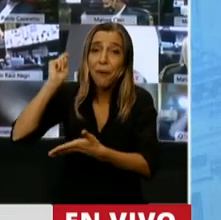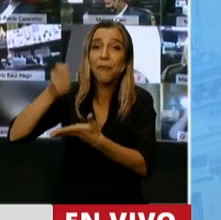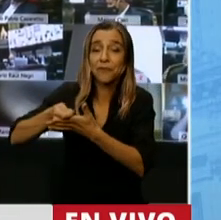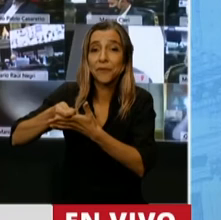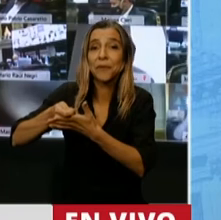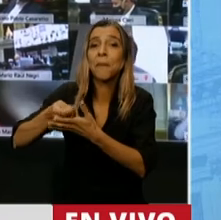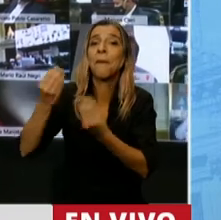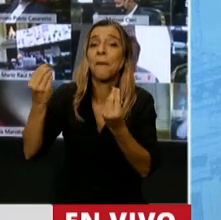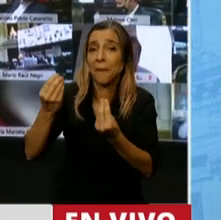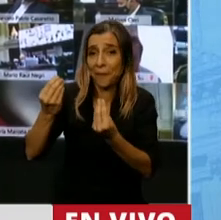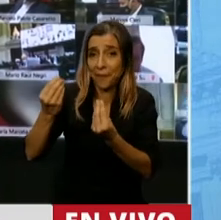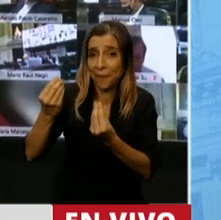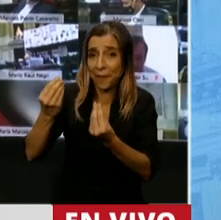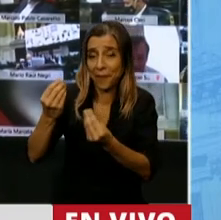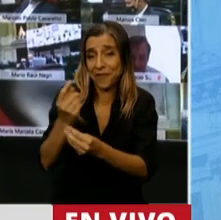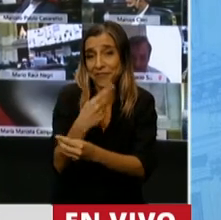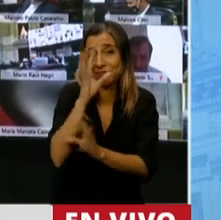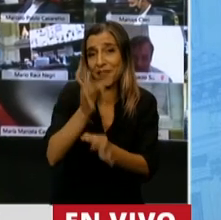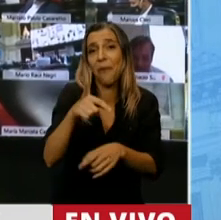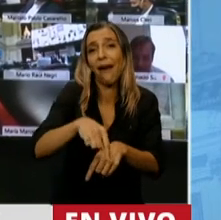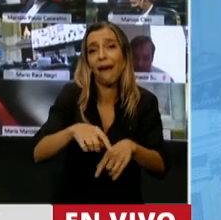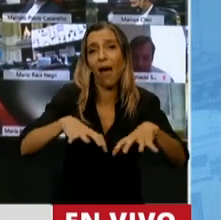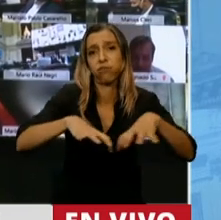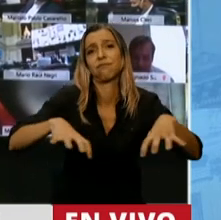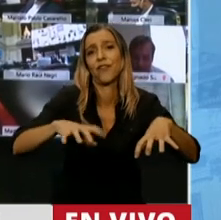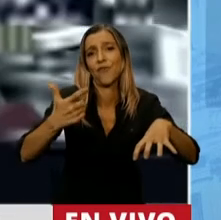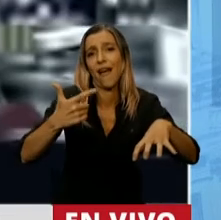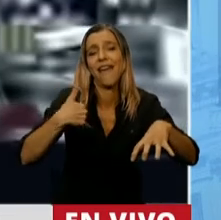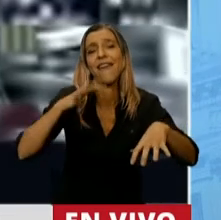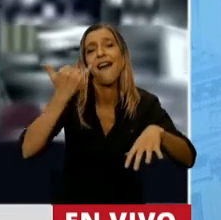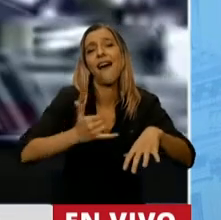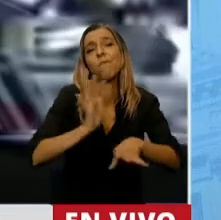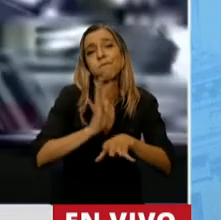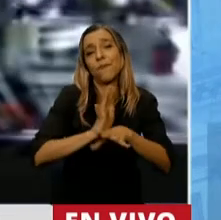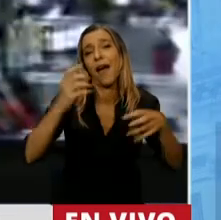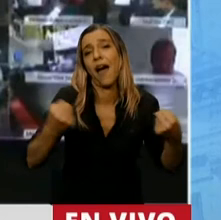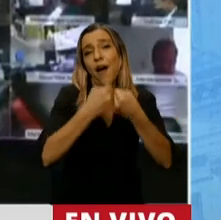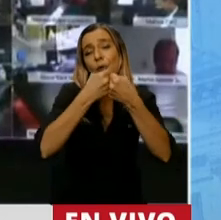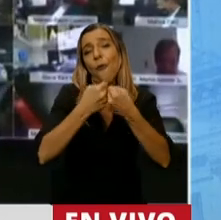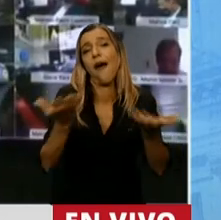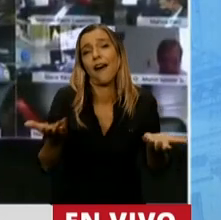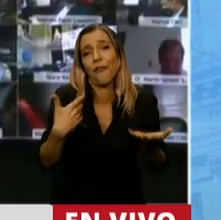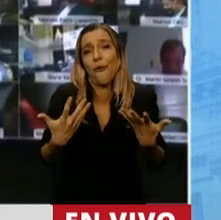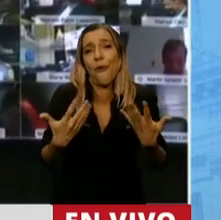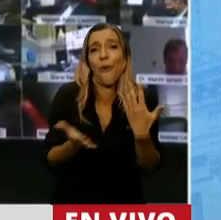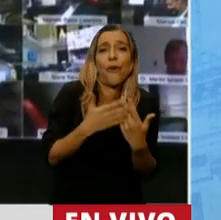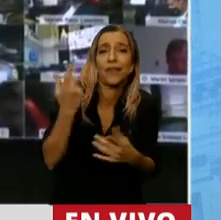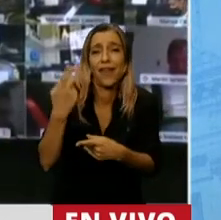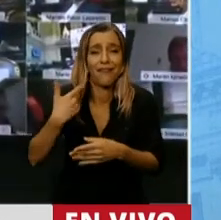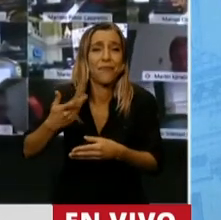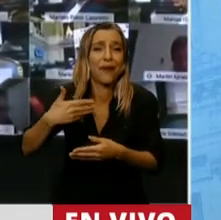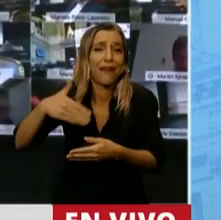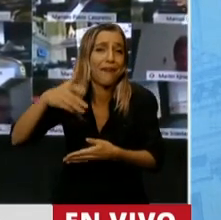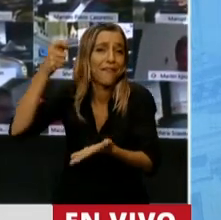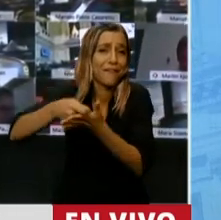ninguna grieta. Acá no hubo ninguna grieta, sino que hay un gran acuerdo, a excepción, por supuesto, del Frente de Izquierda. Una deuda que